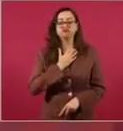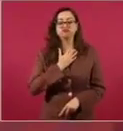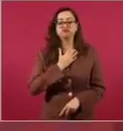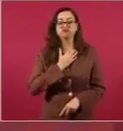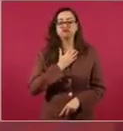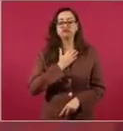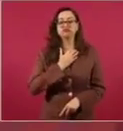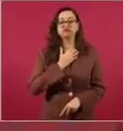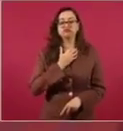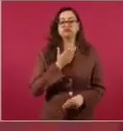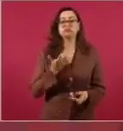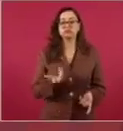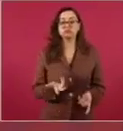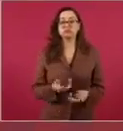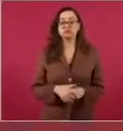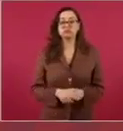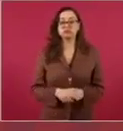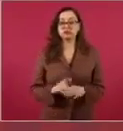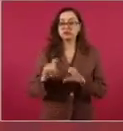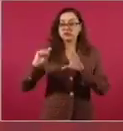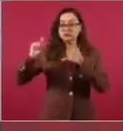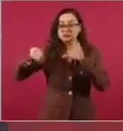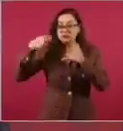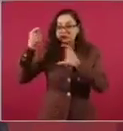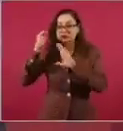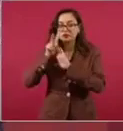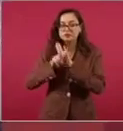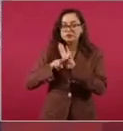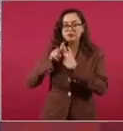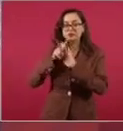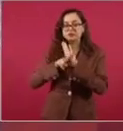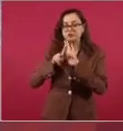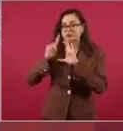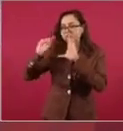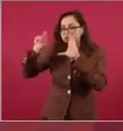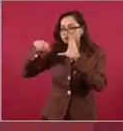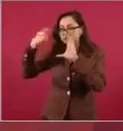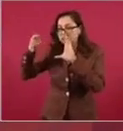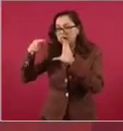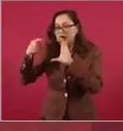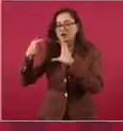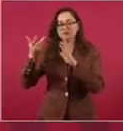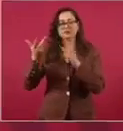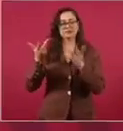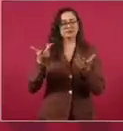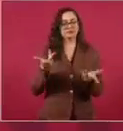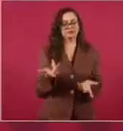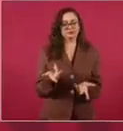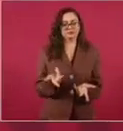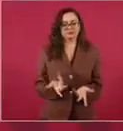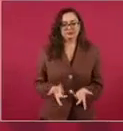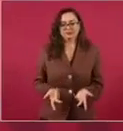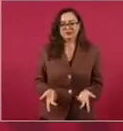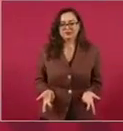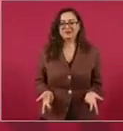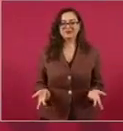Pues sí, haya sido como haya sido